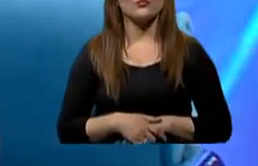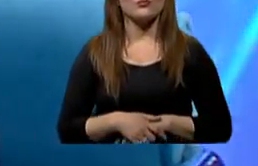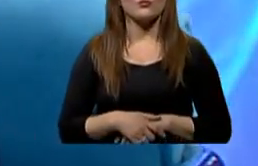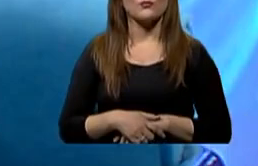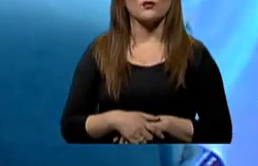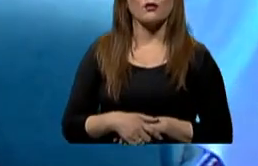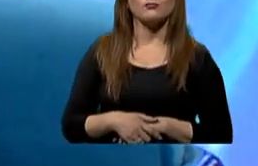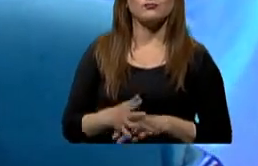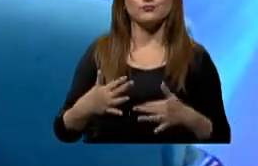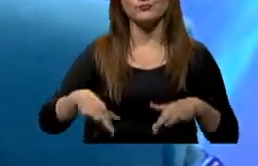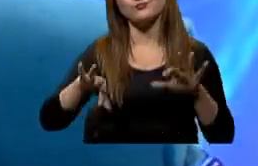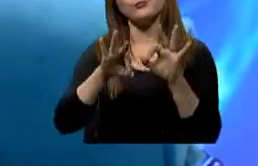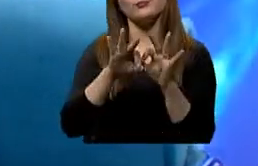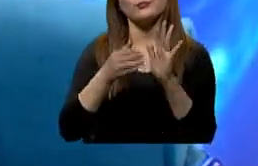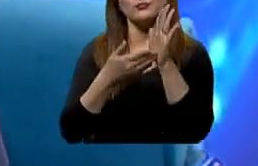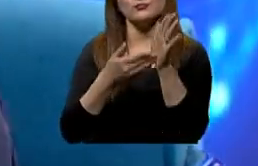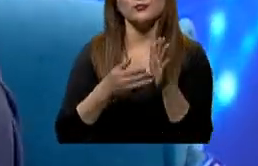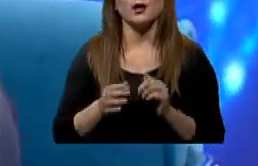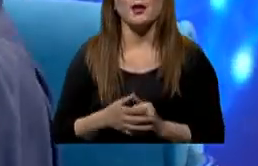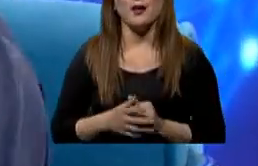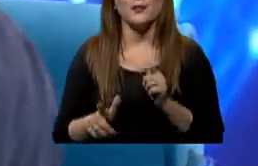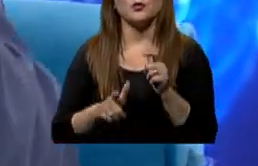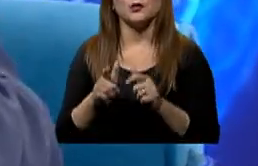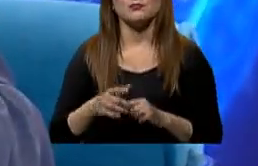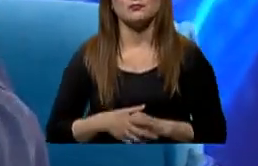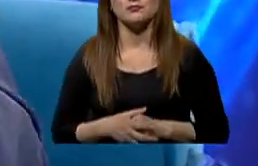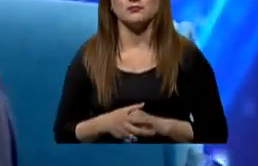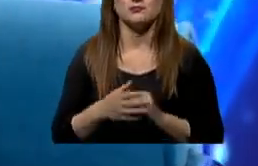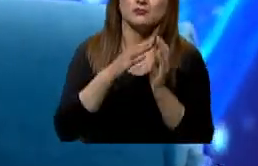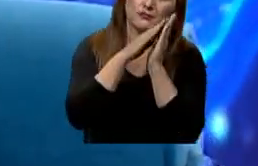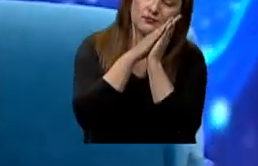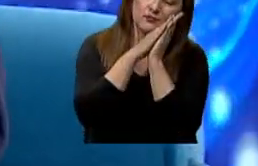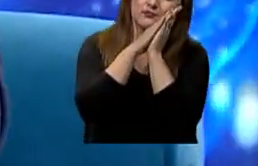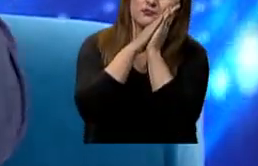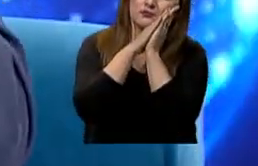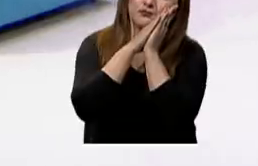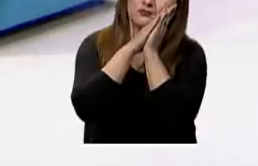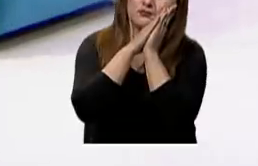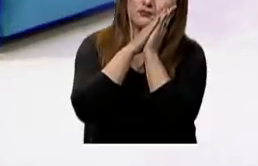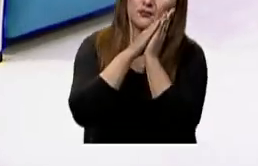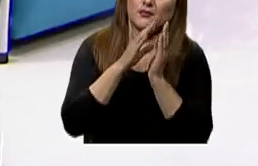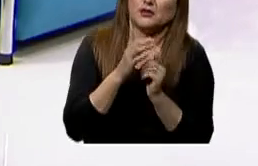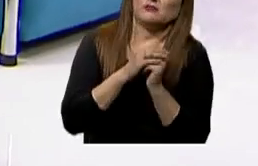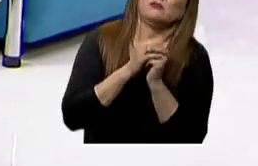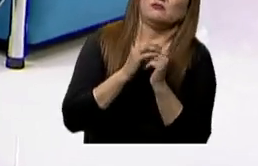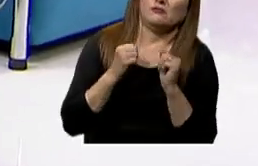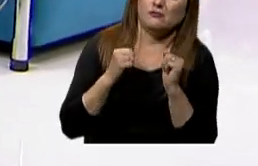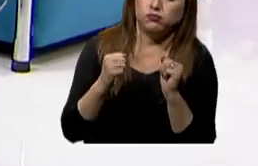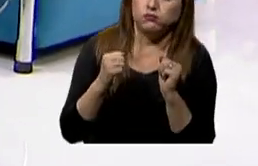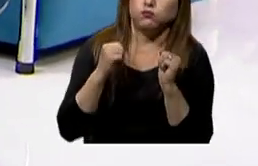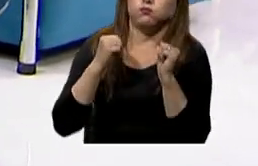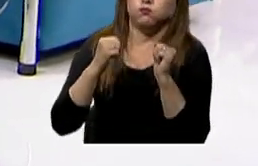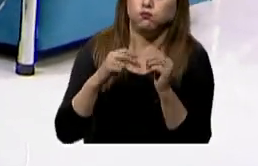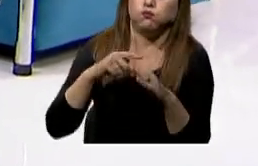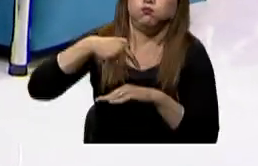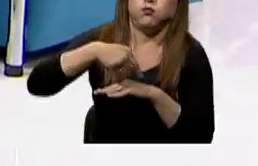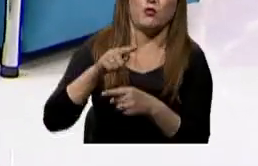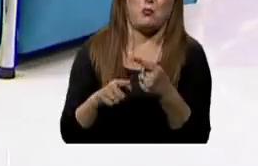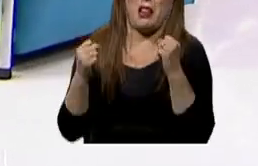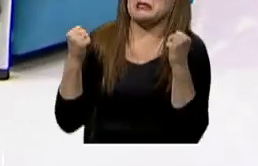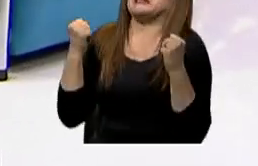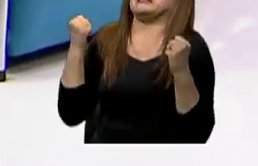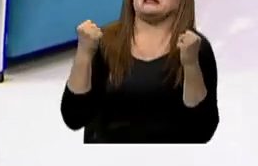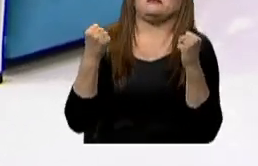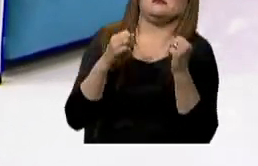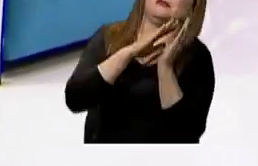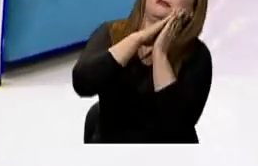importante, hablábamos de la parálisis del sueño, cuando la gente habla comúnmente dice que se le ha posado, o siente que no se levanta, me ha pasado a mí, es muy desesperante,